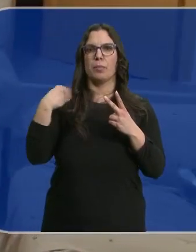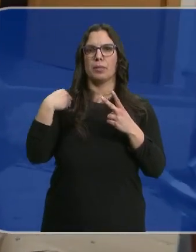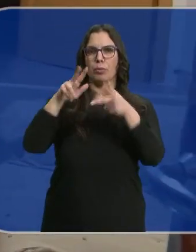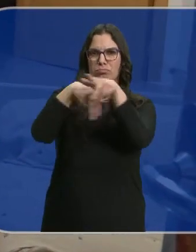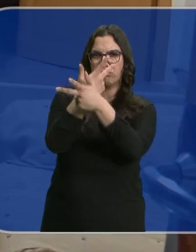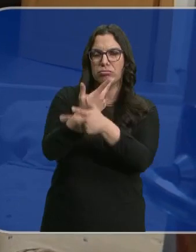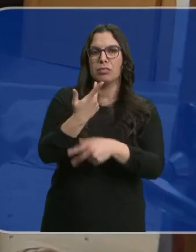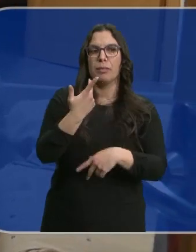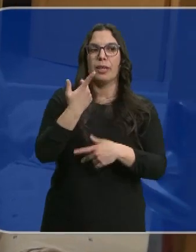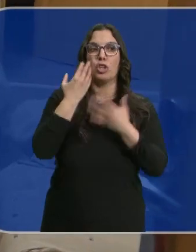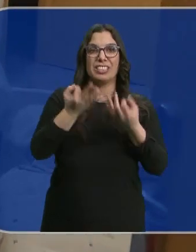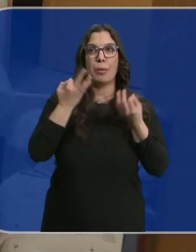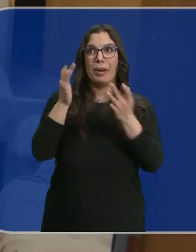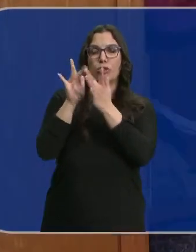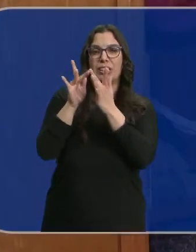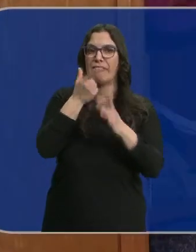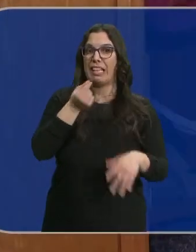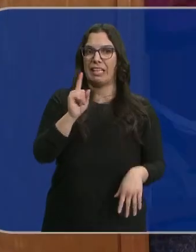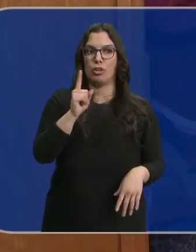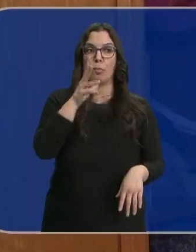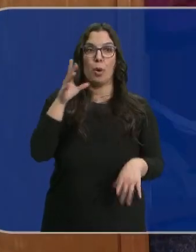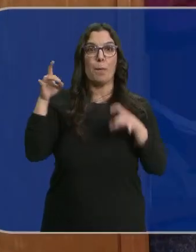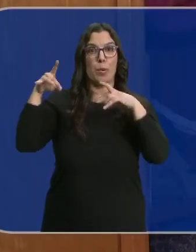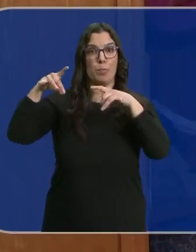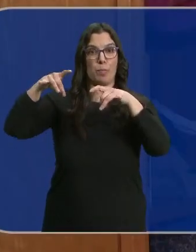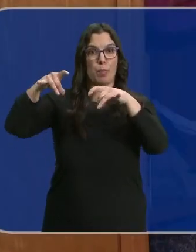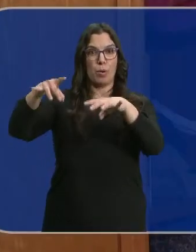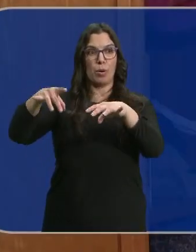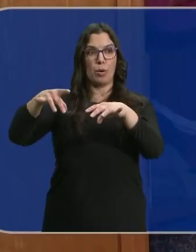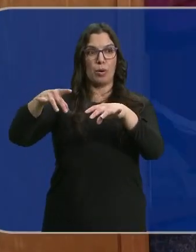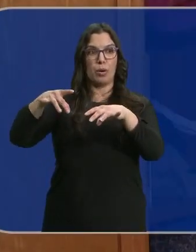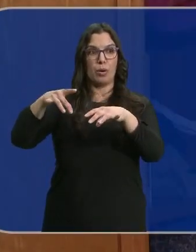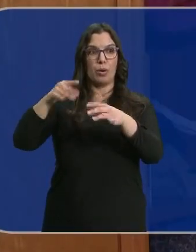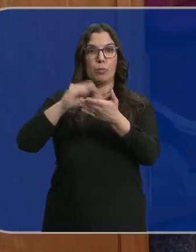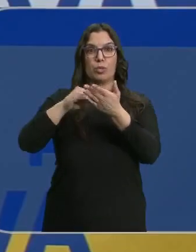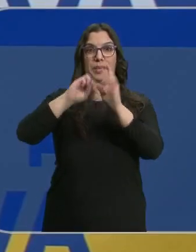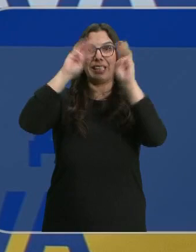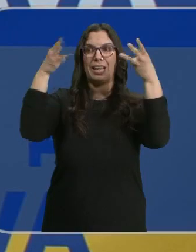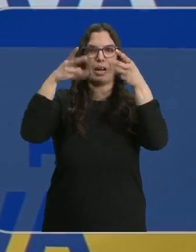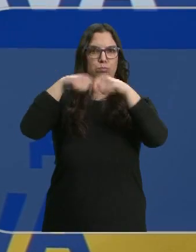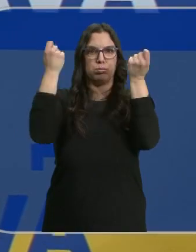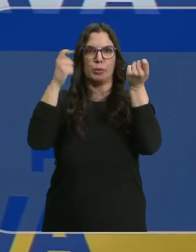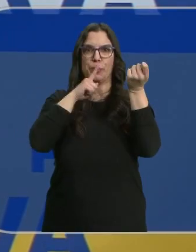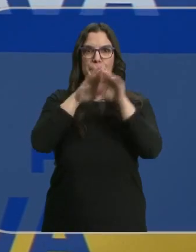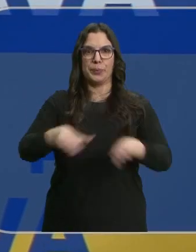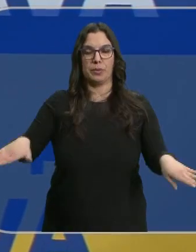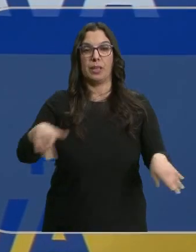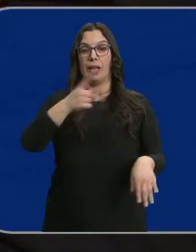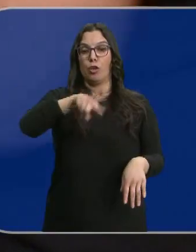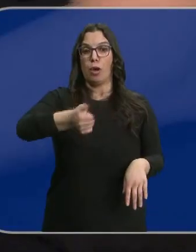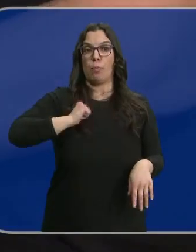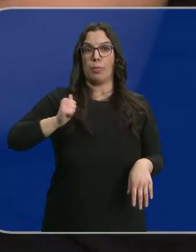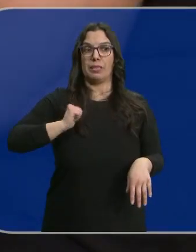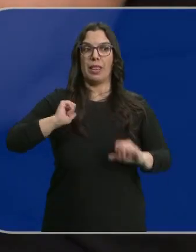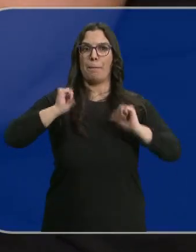Aunque no siempre es tarea fácil. Por el bombardeo, silencio es internet. Aprovecharon la oportunidad que les